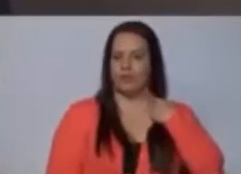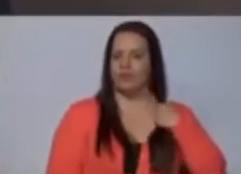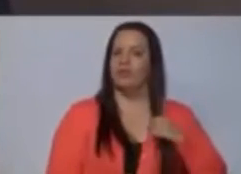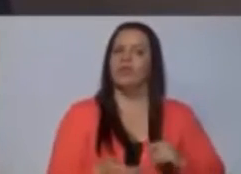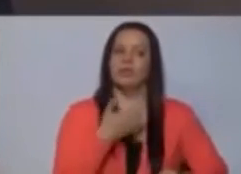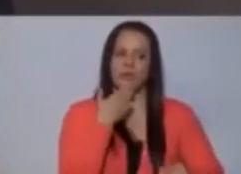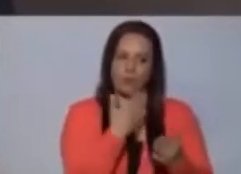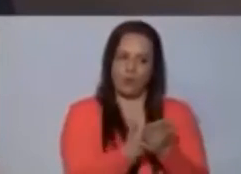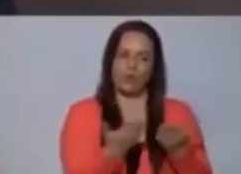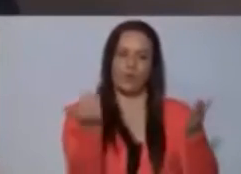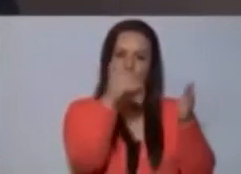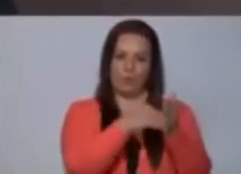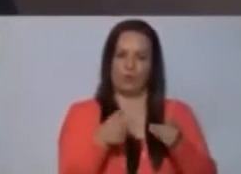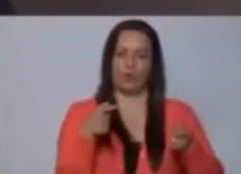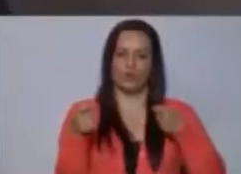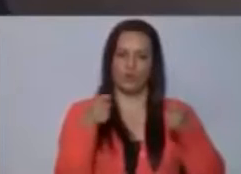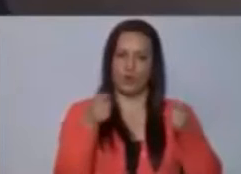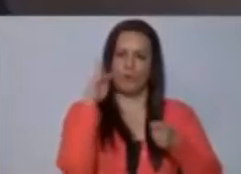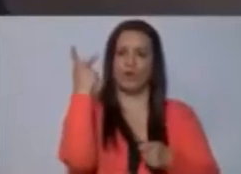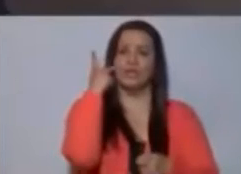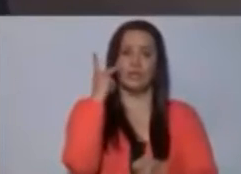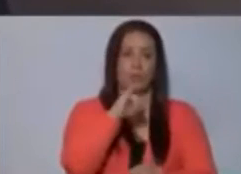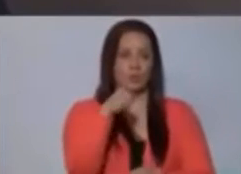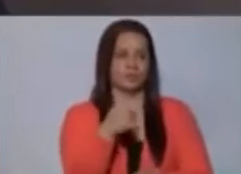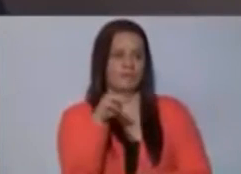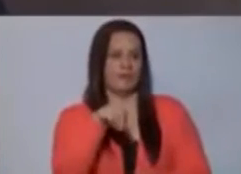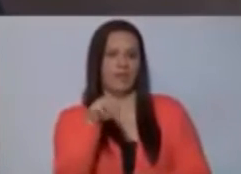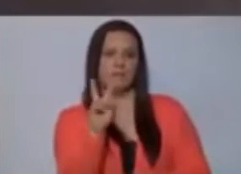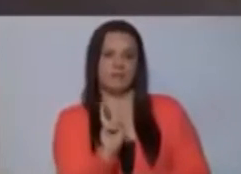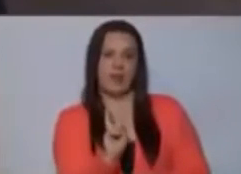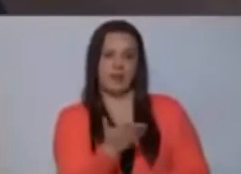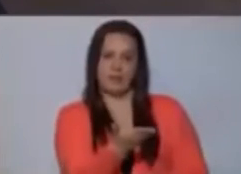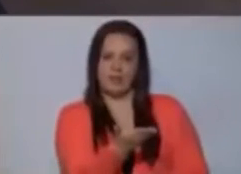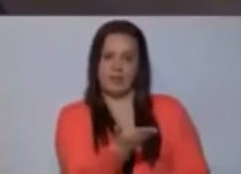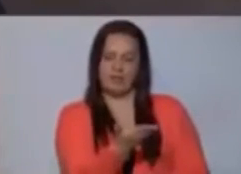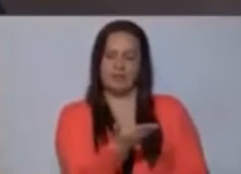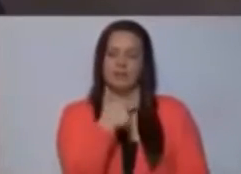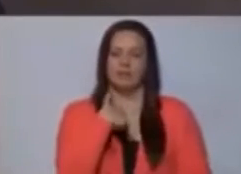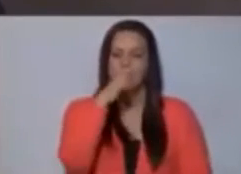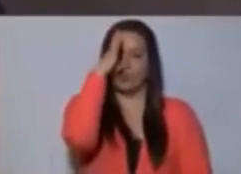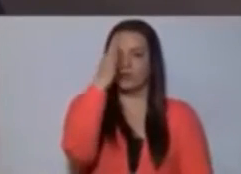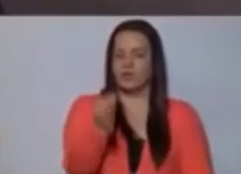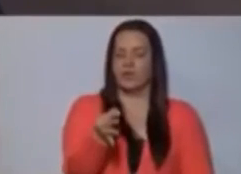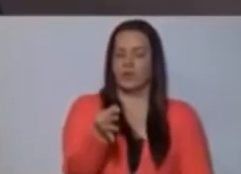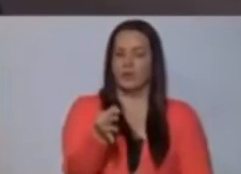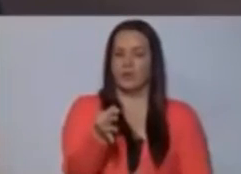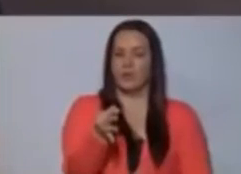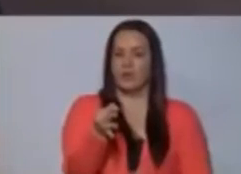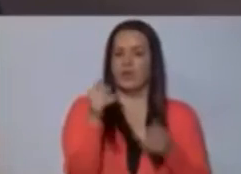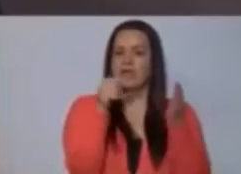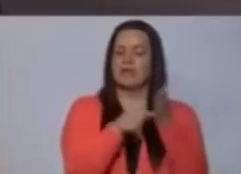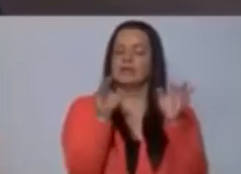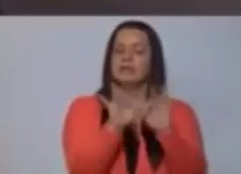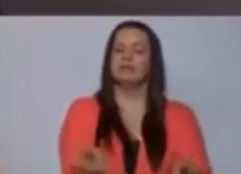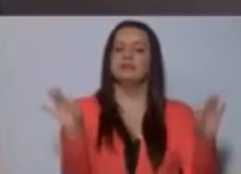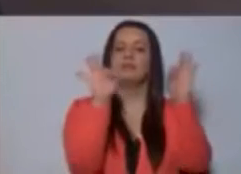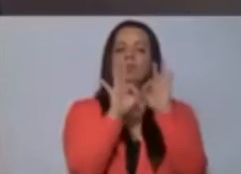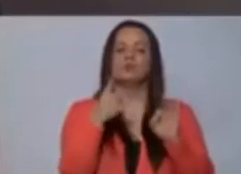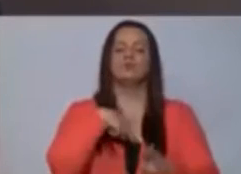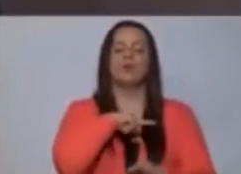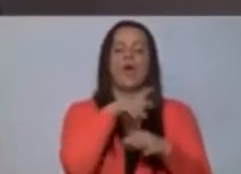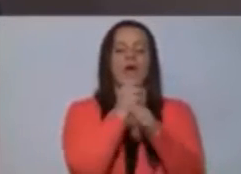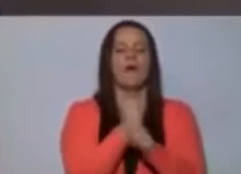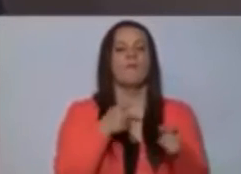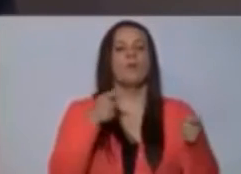Qué bueno que volvió el control político José María Villalta. Yo creo que es indispensable que hagamos control